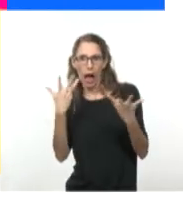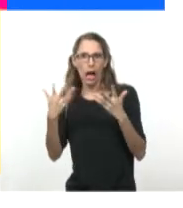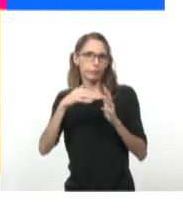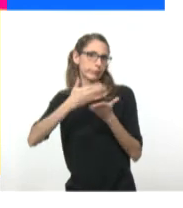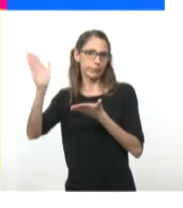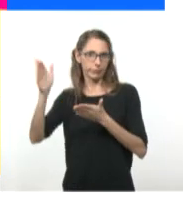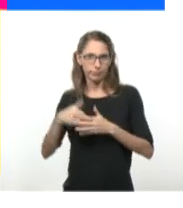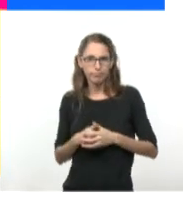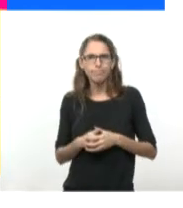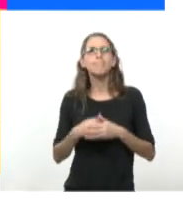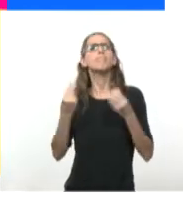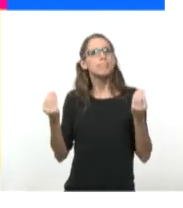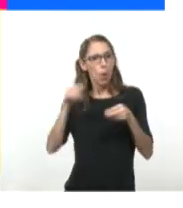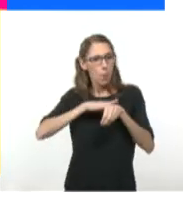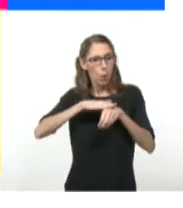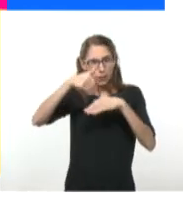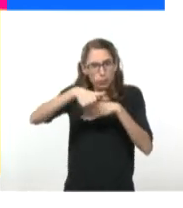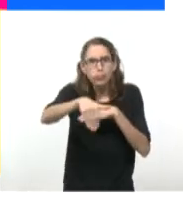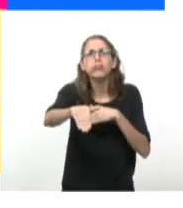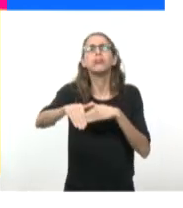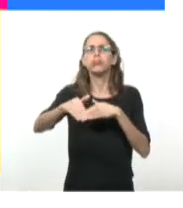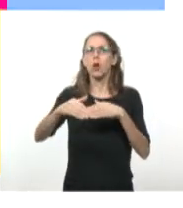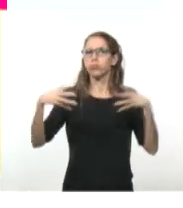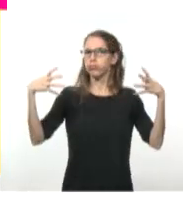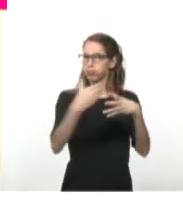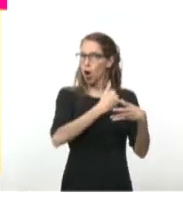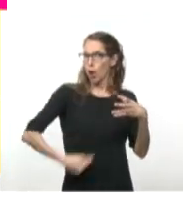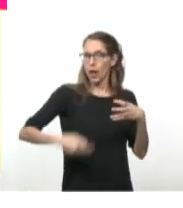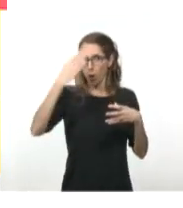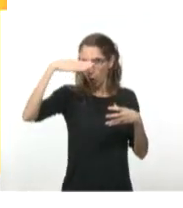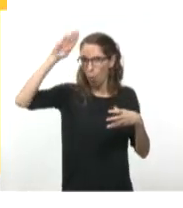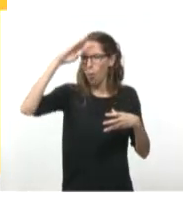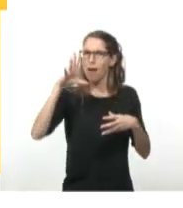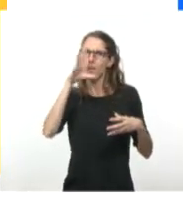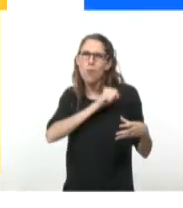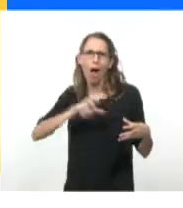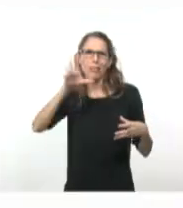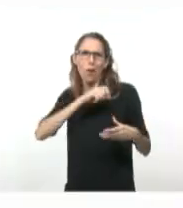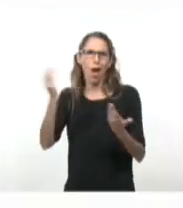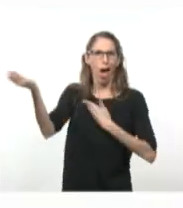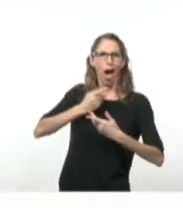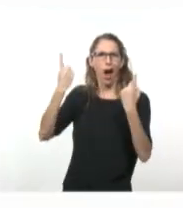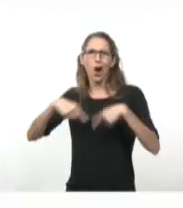Desde entonces, el régimen cubano ha logrado resistir a las adversidades y a las represalias.